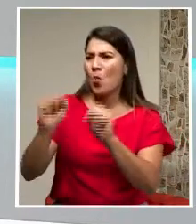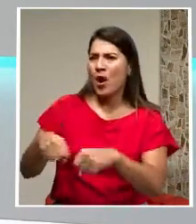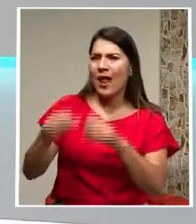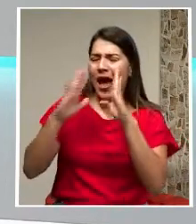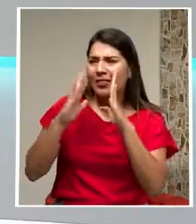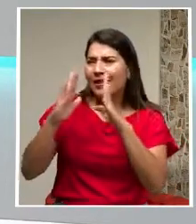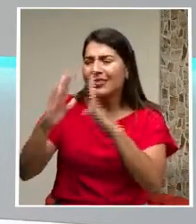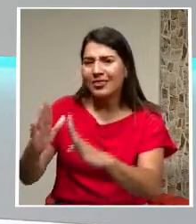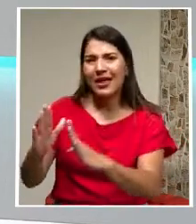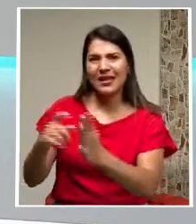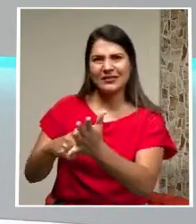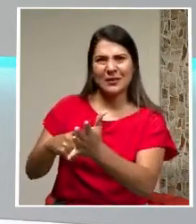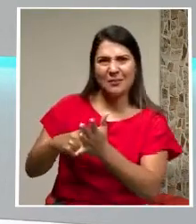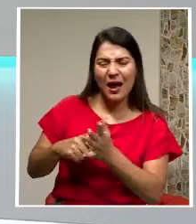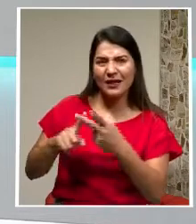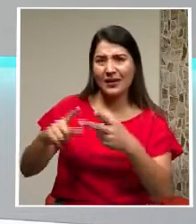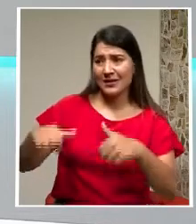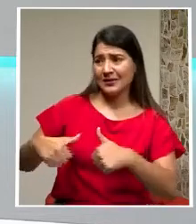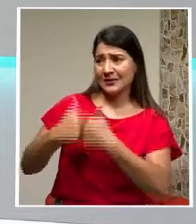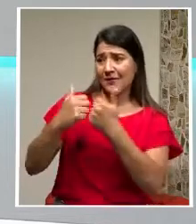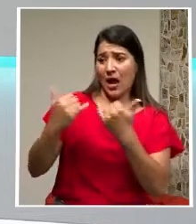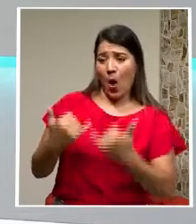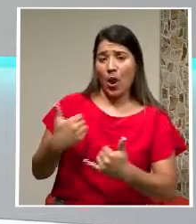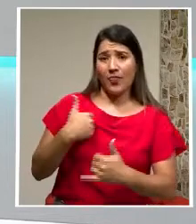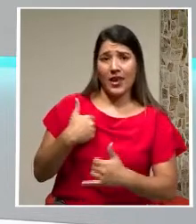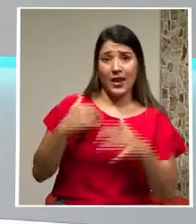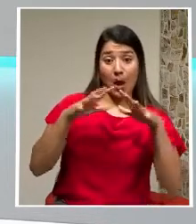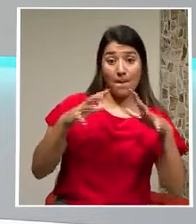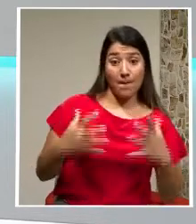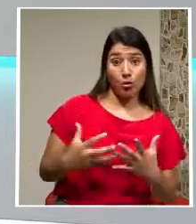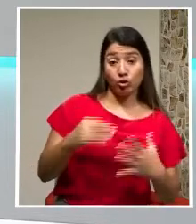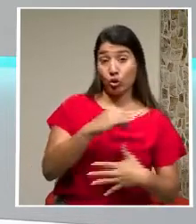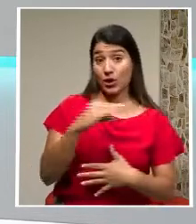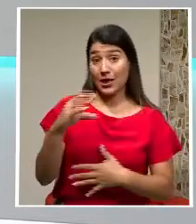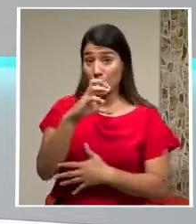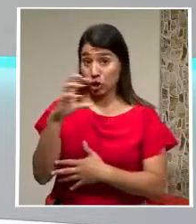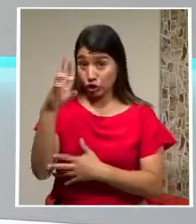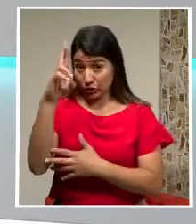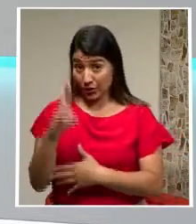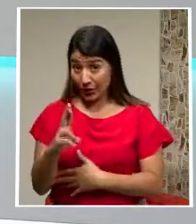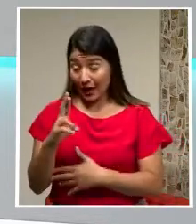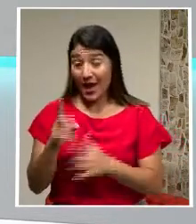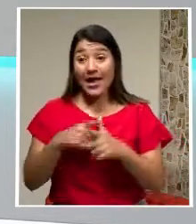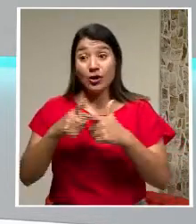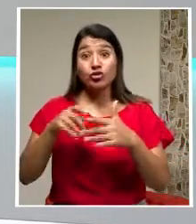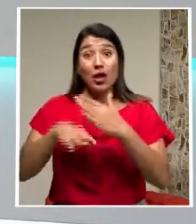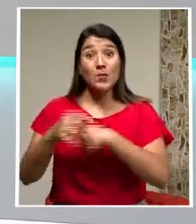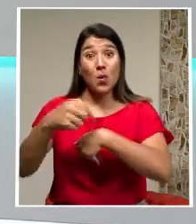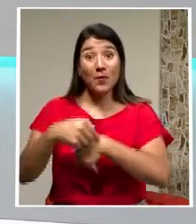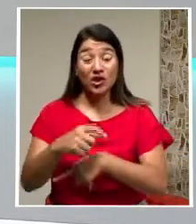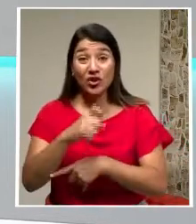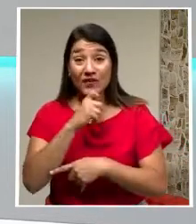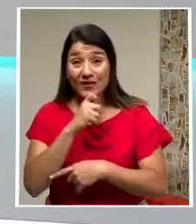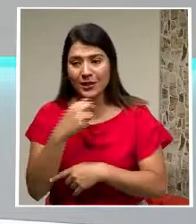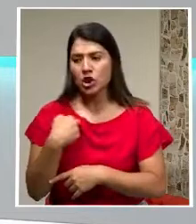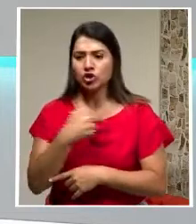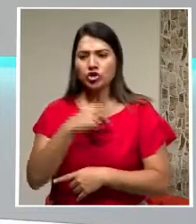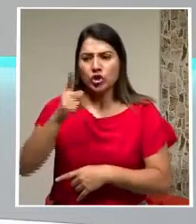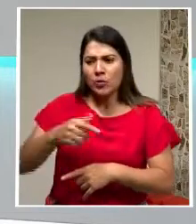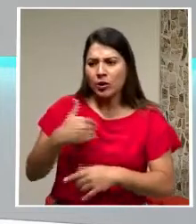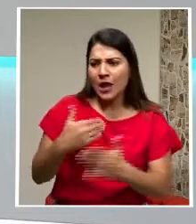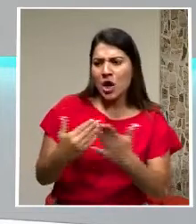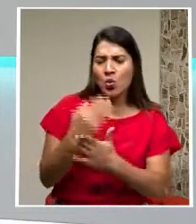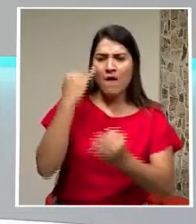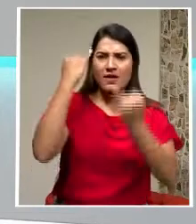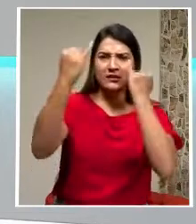Que el mundo Y Costa Rica En particular Tienen Entonces En momentos complejos Es donde hay que tener La innovación